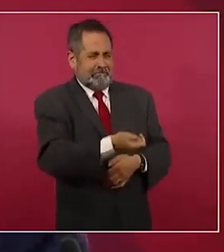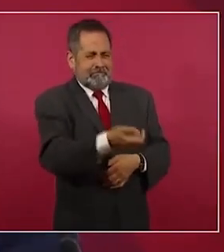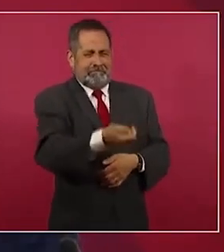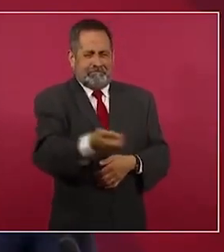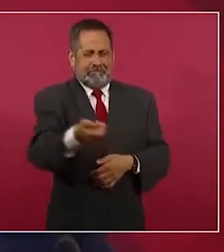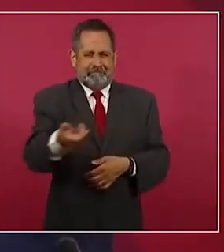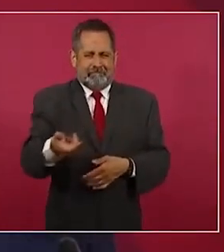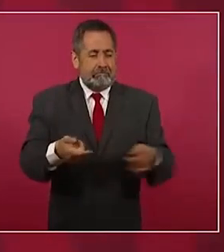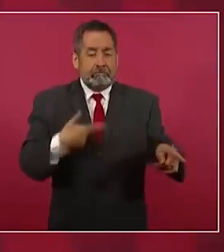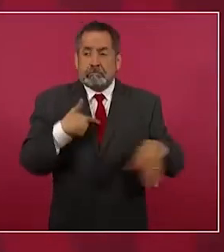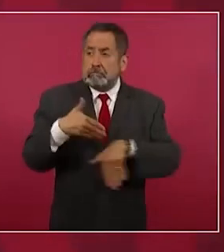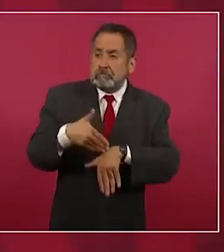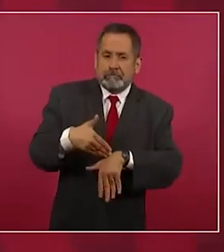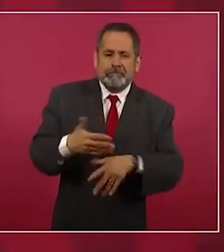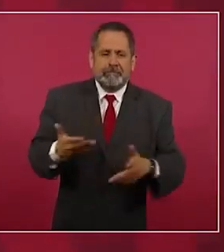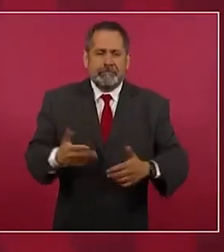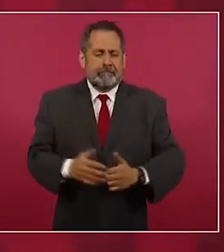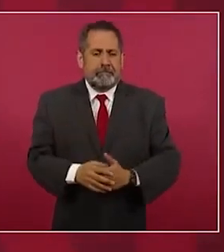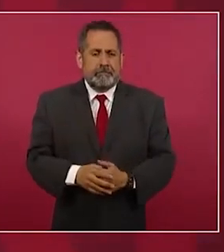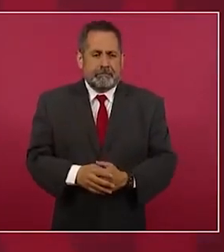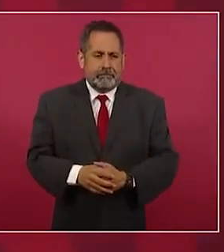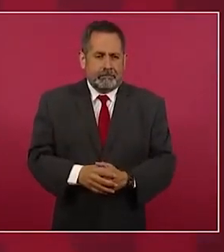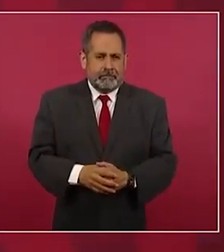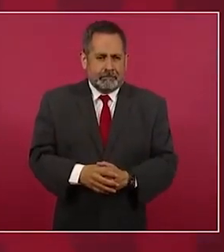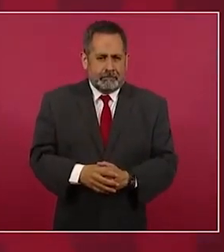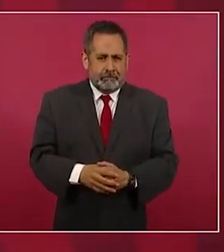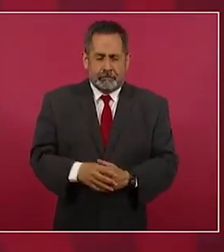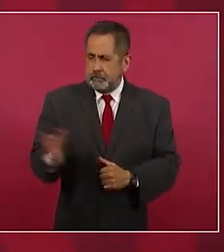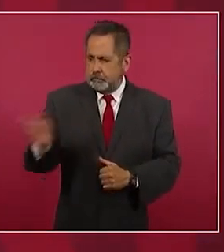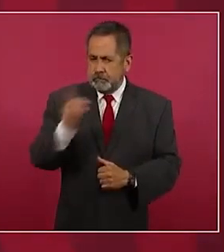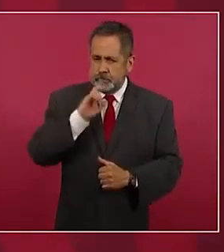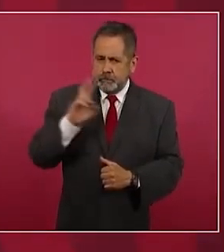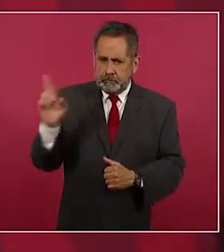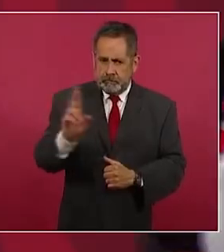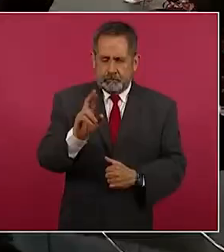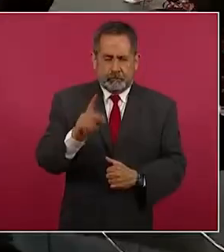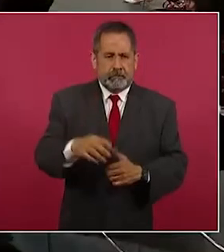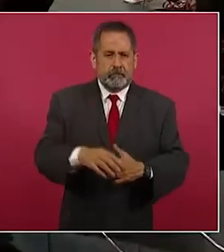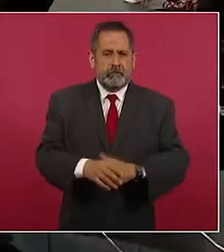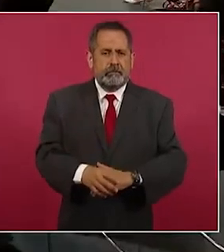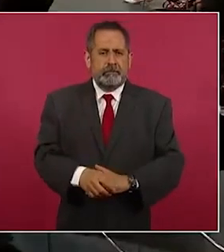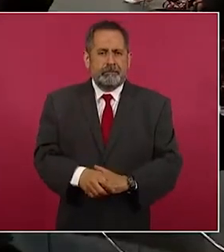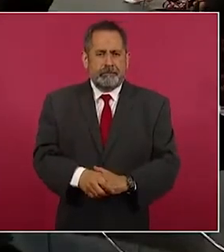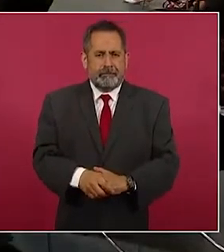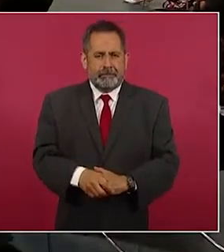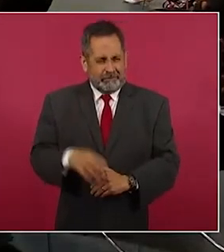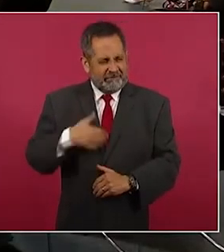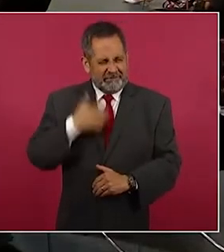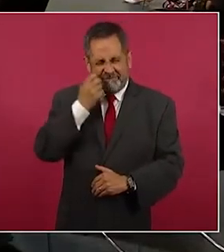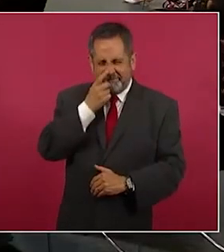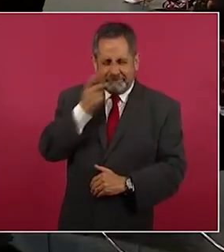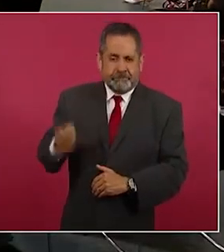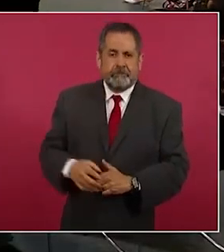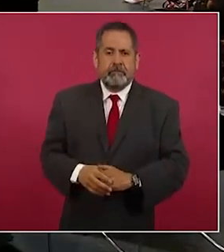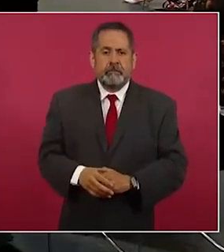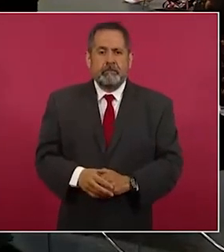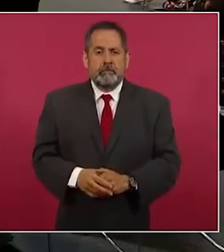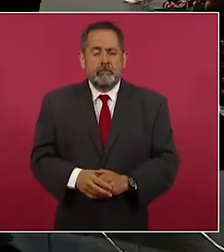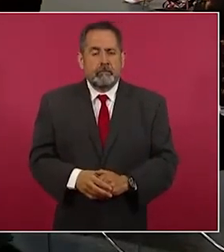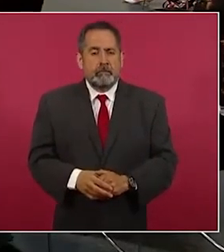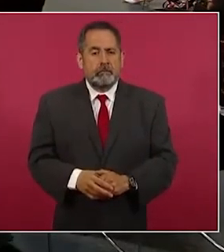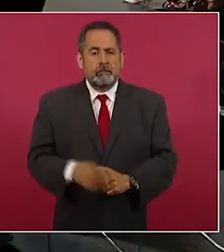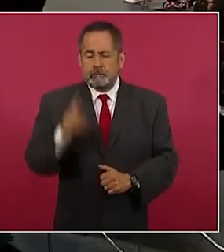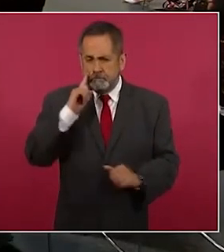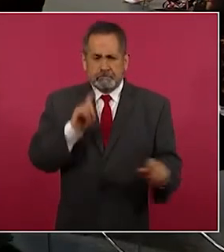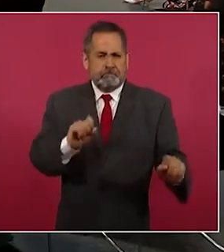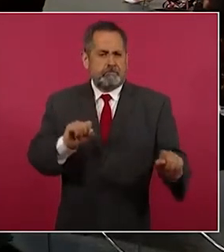Entonces, pero a ver, contéstale. Es que tenía ganas. Sí, gracias. No sé si podamos poner el